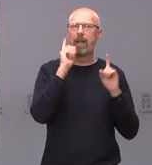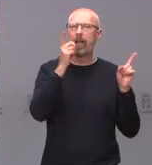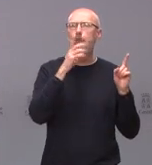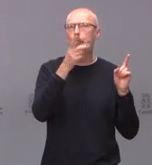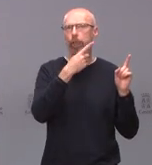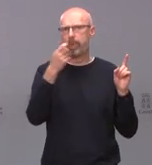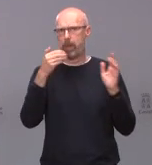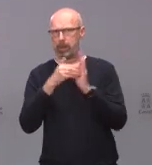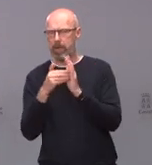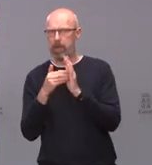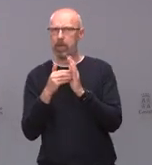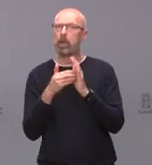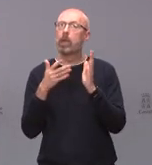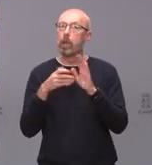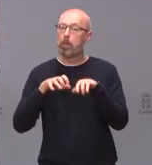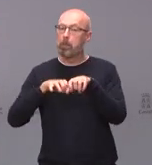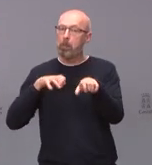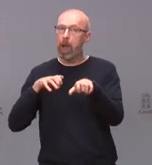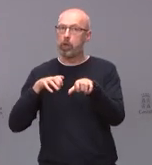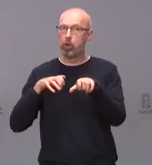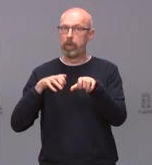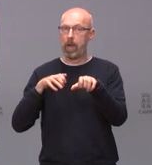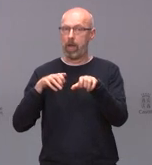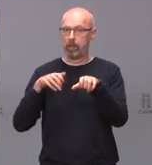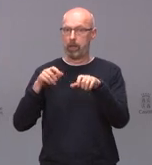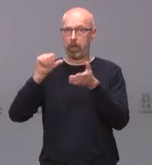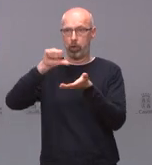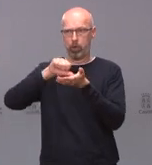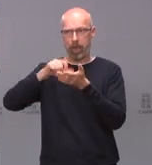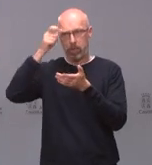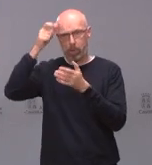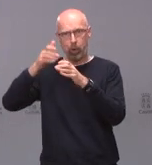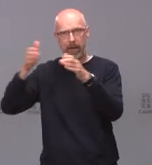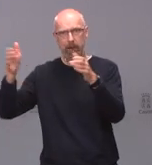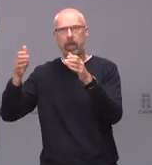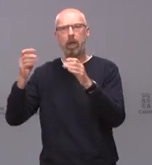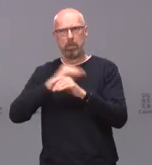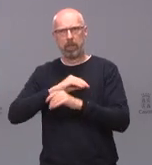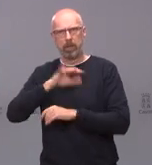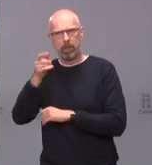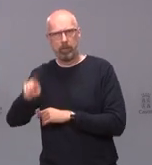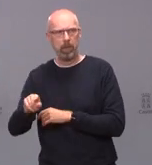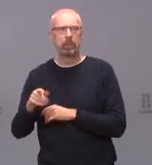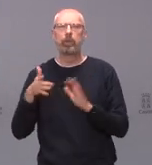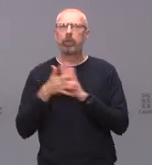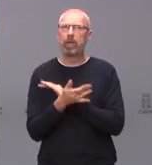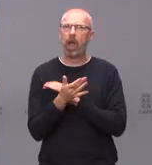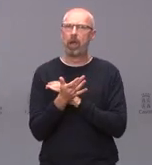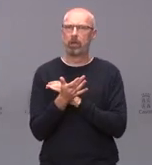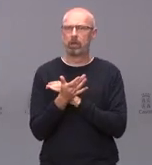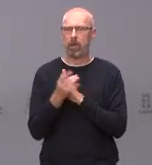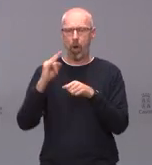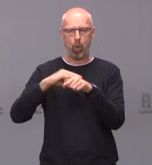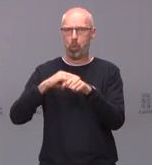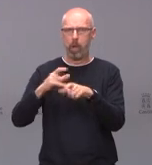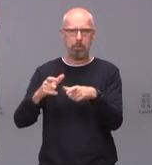la mayoría de los grandes municipios hay tendencia creciente entonces es bastante de prever que el lunes se haya superado ese